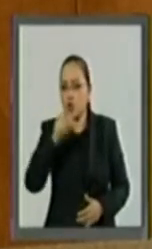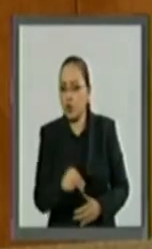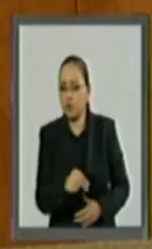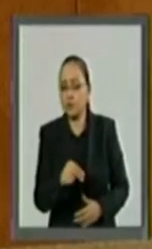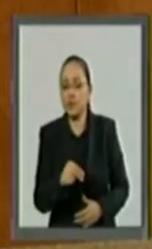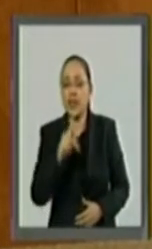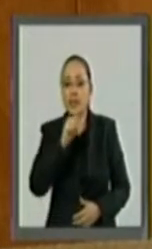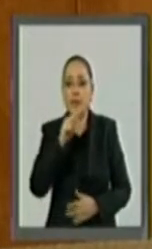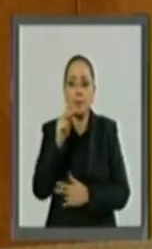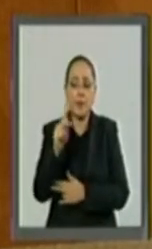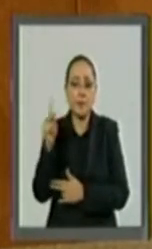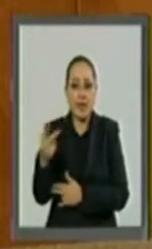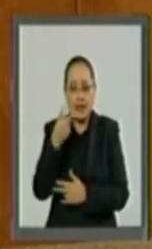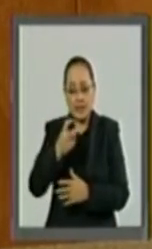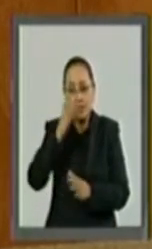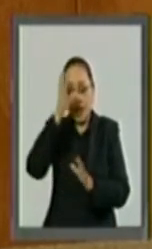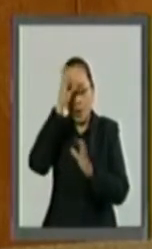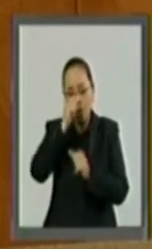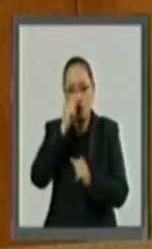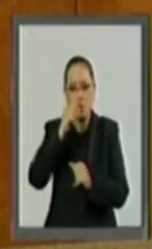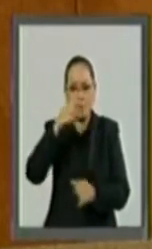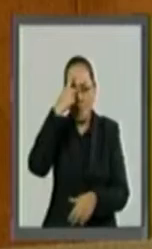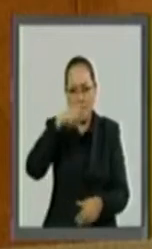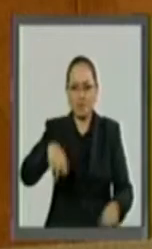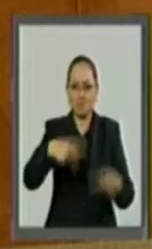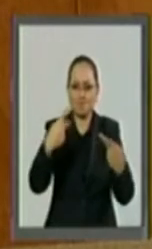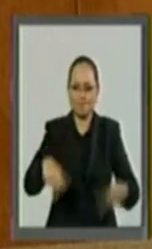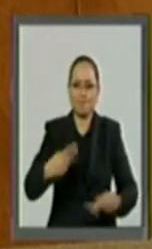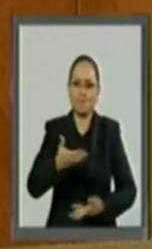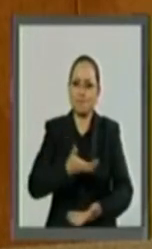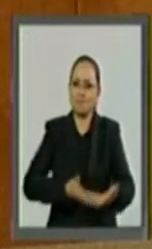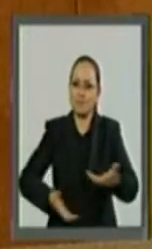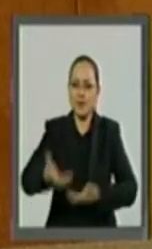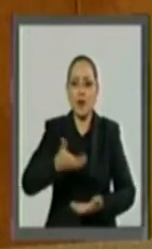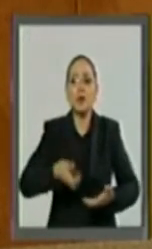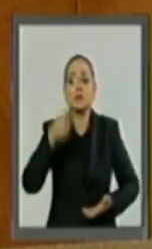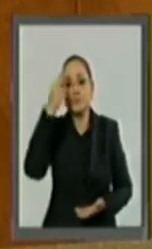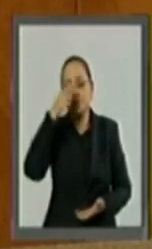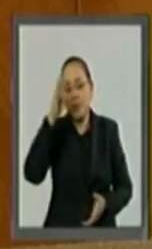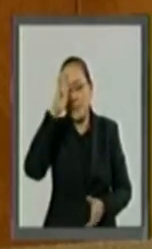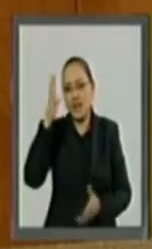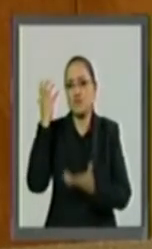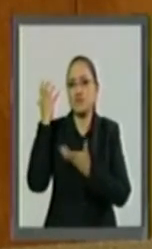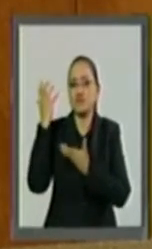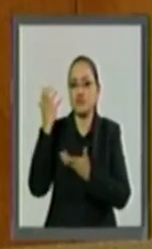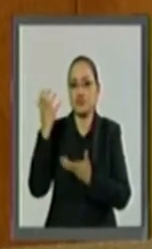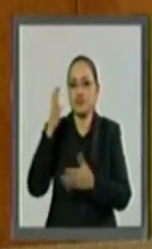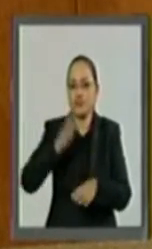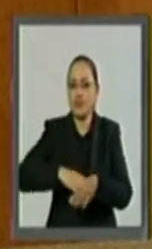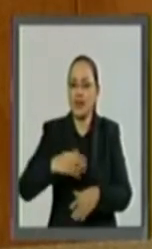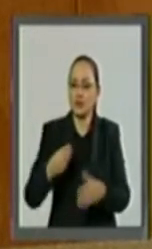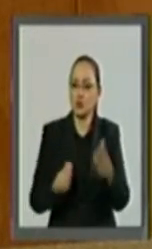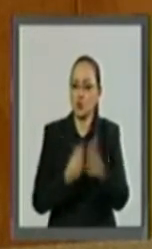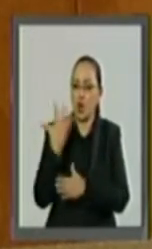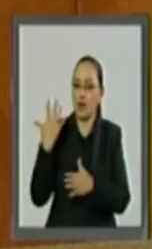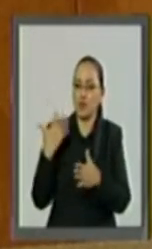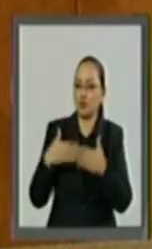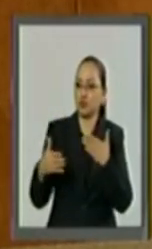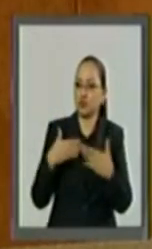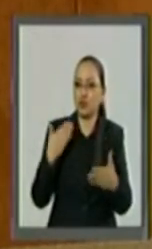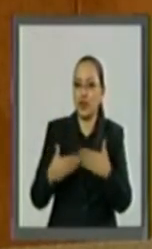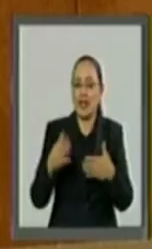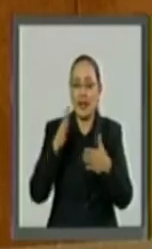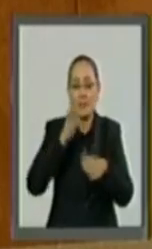comercial sin duda el más ambicioso, novedoso e importante a nivel